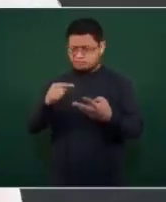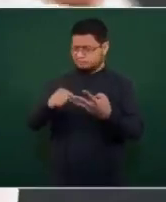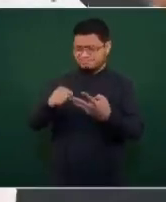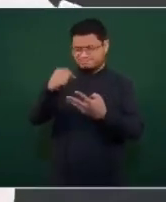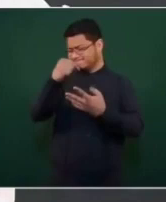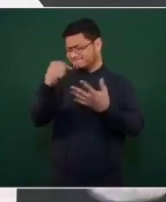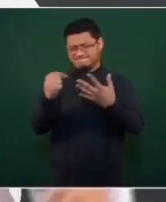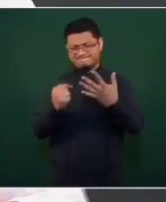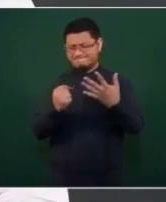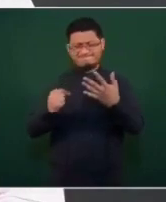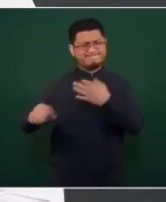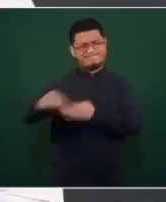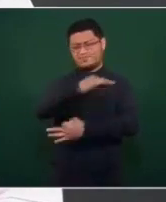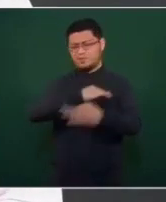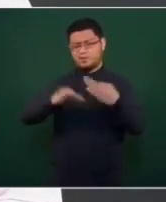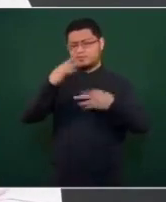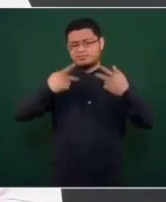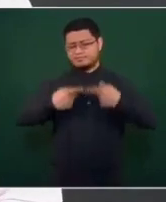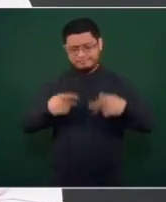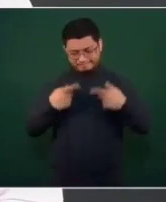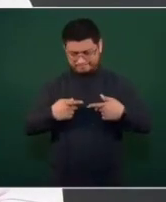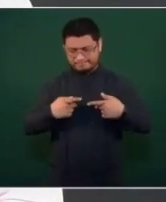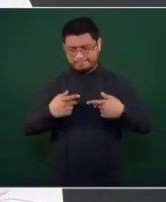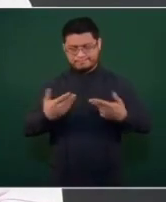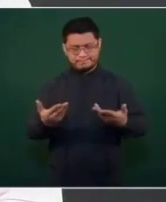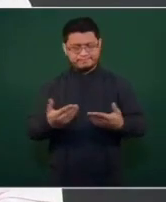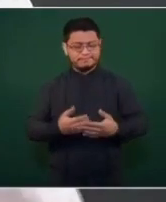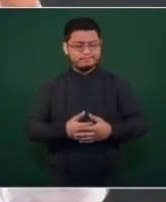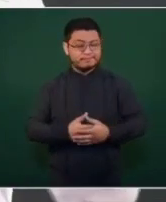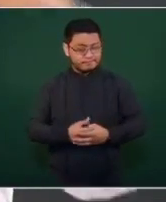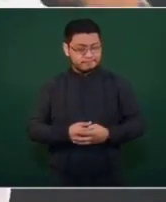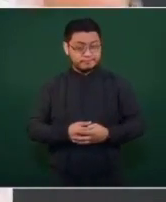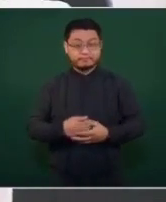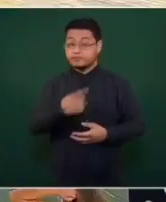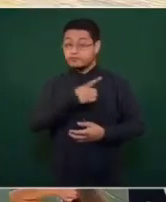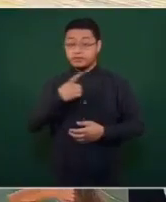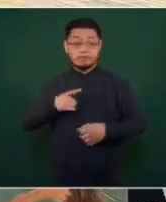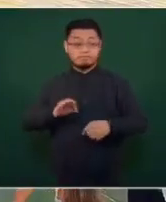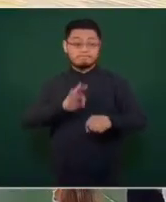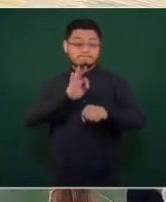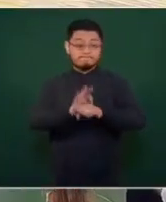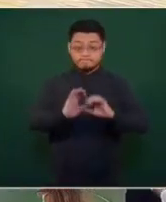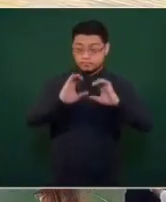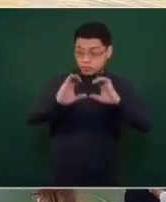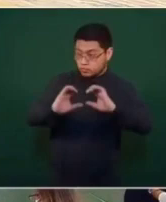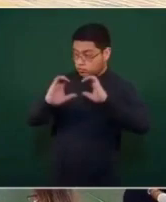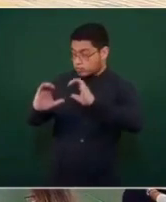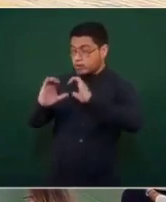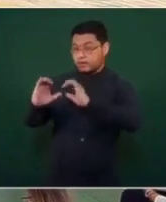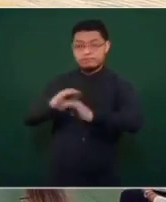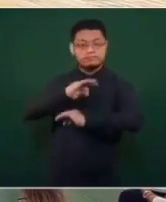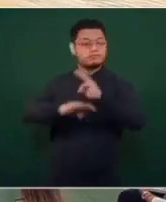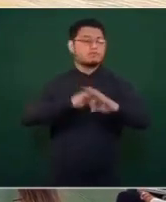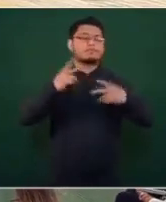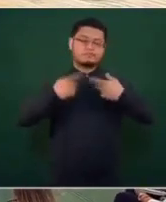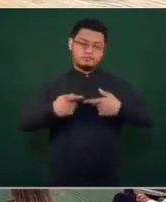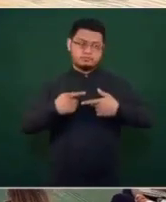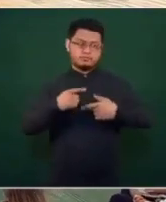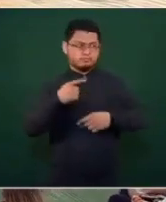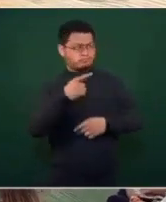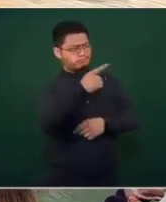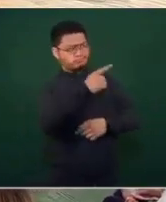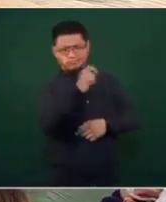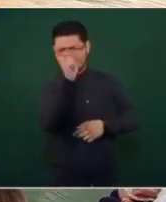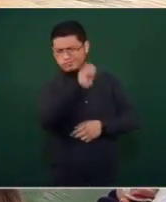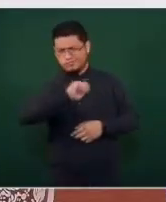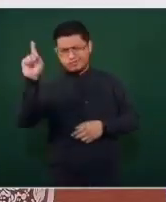los ciudadanos y se debe de proteger a todos. Los jueces tienen que proteger